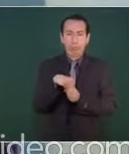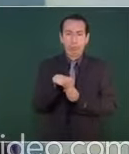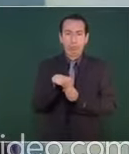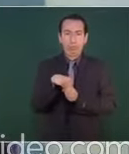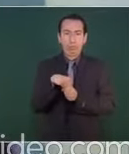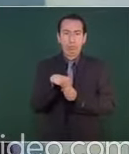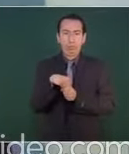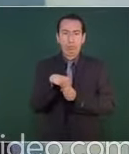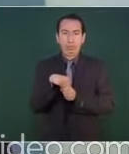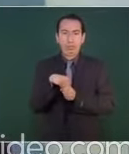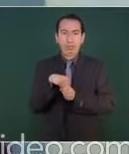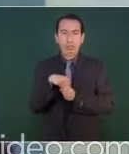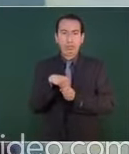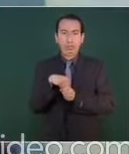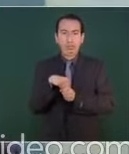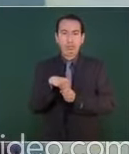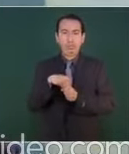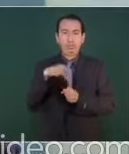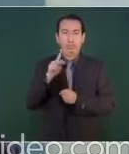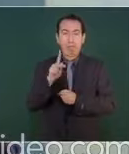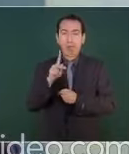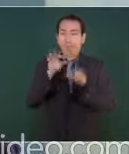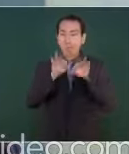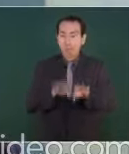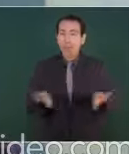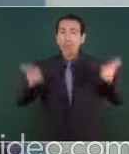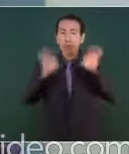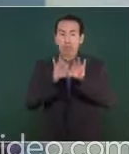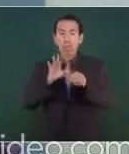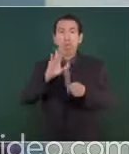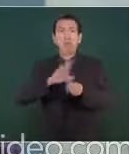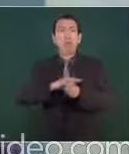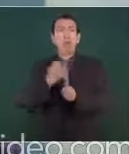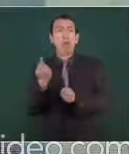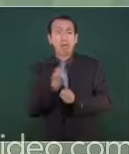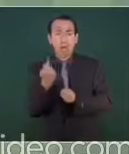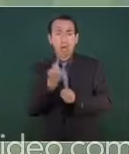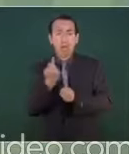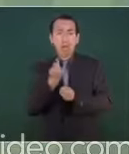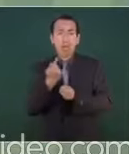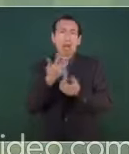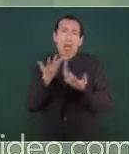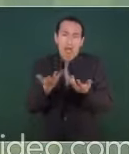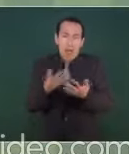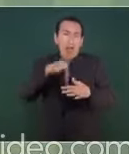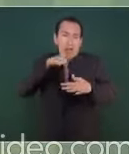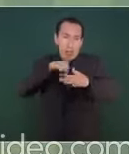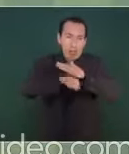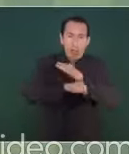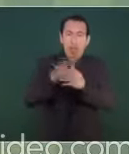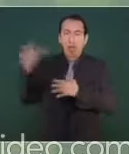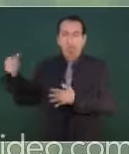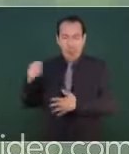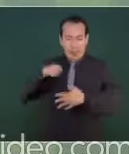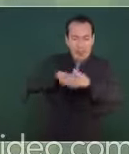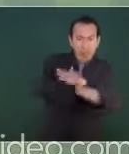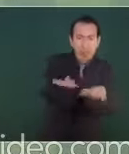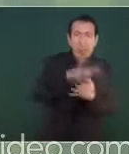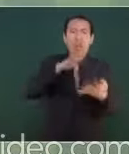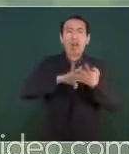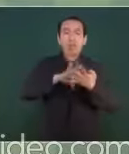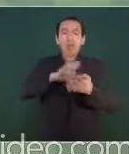que se han llenado los penales porque se está actuando. Es decir,